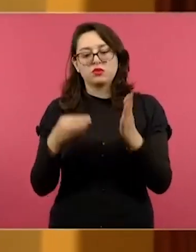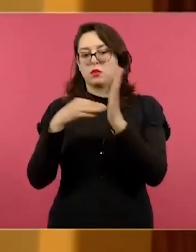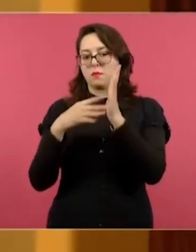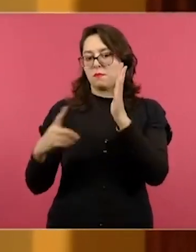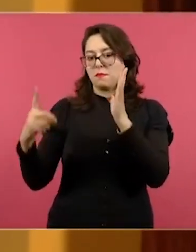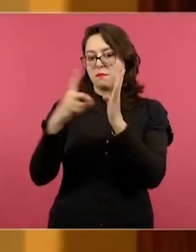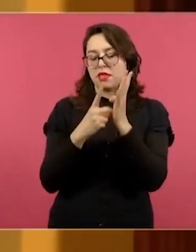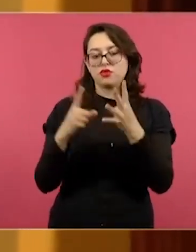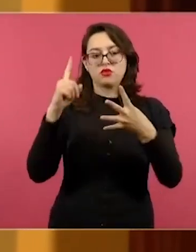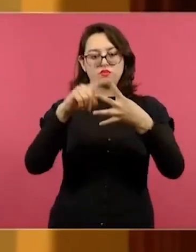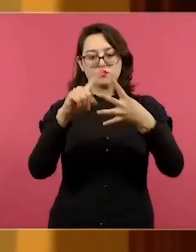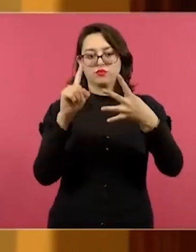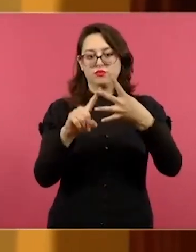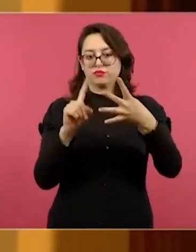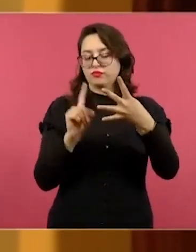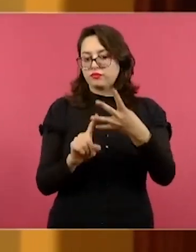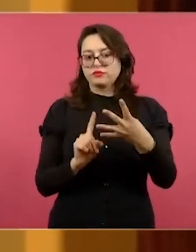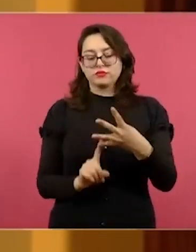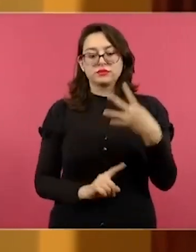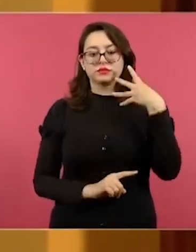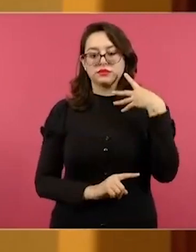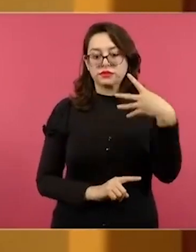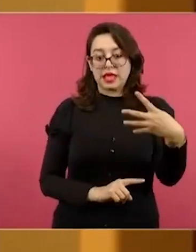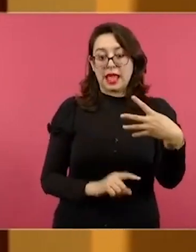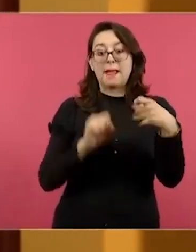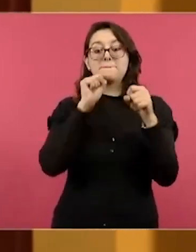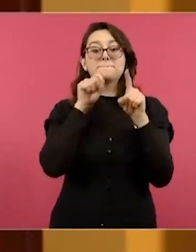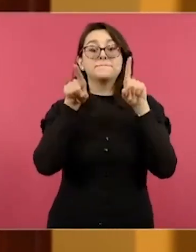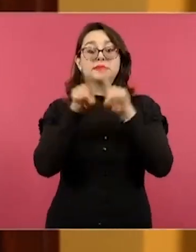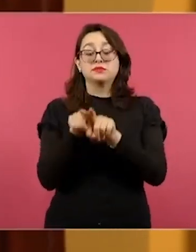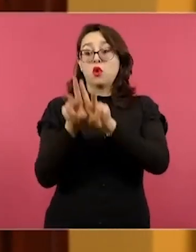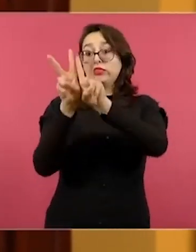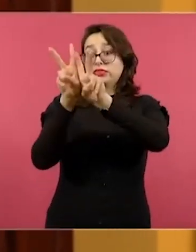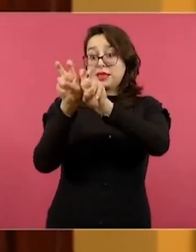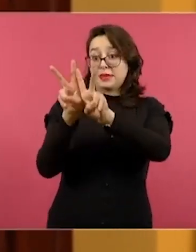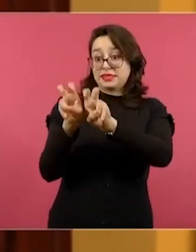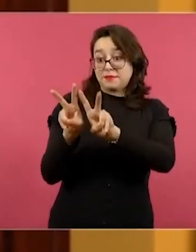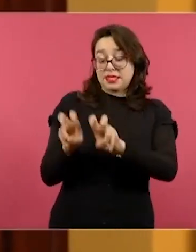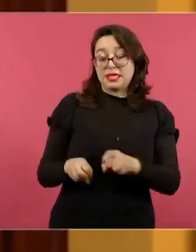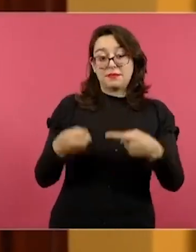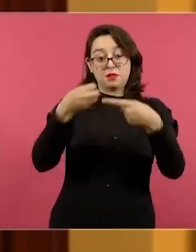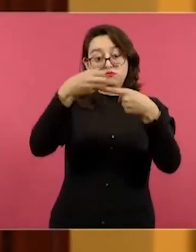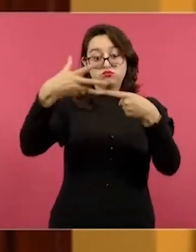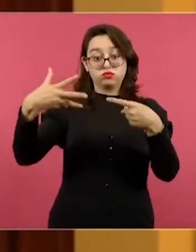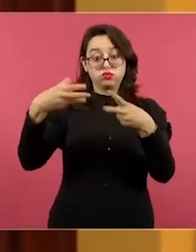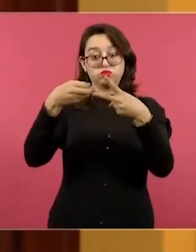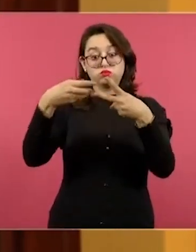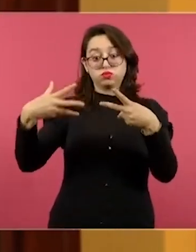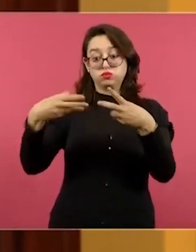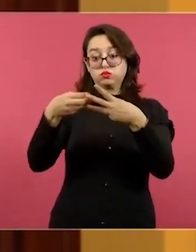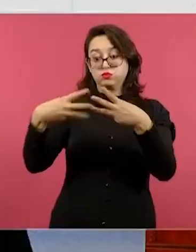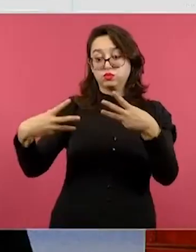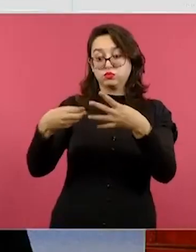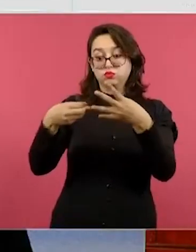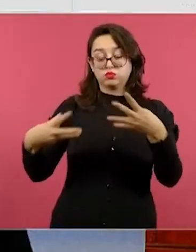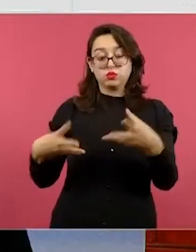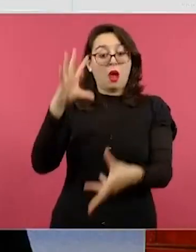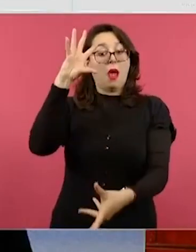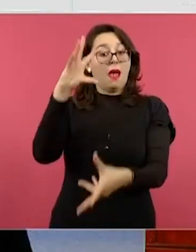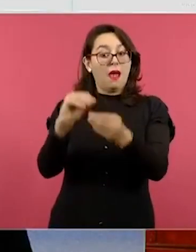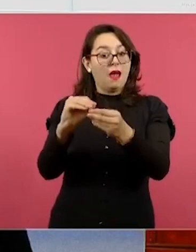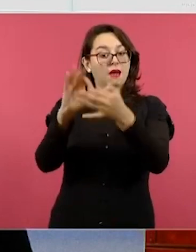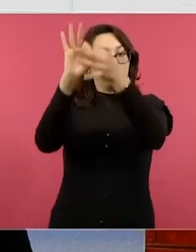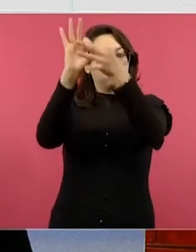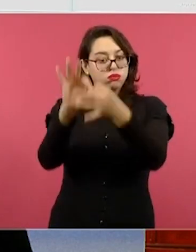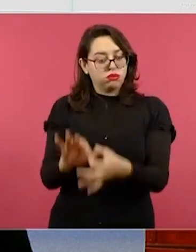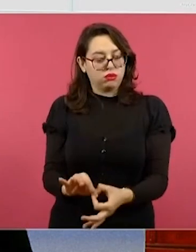presentan en la parte izquierda, así como los ejes articuladores, que van a permitir enlazar los contenidos